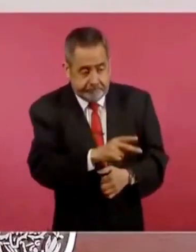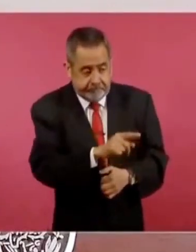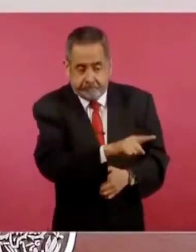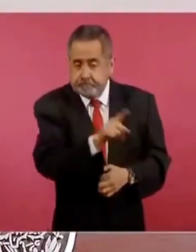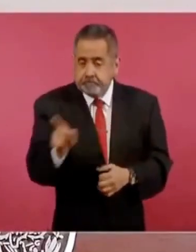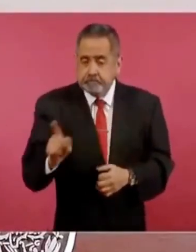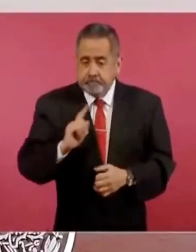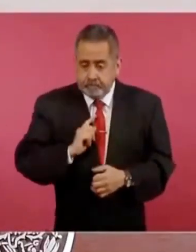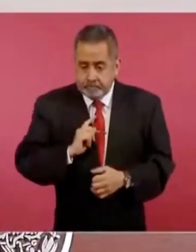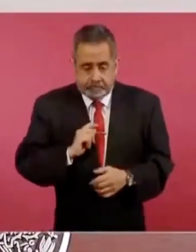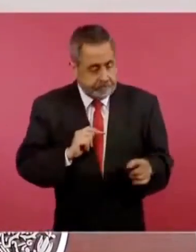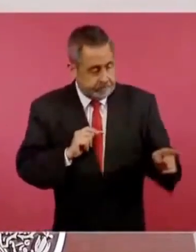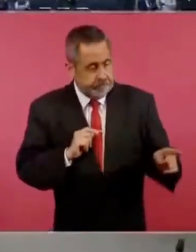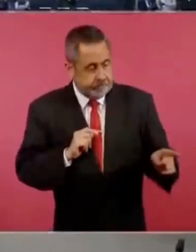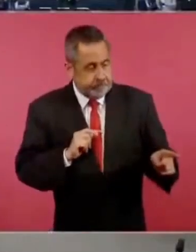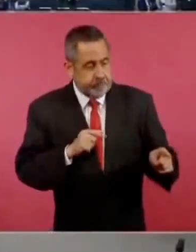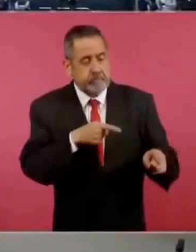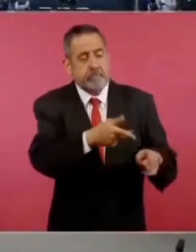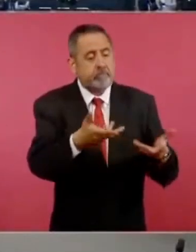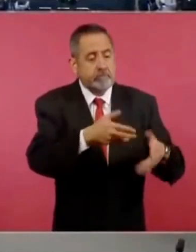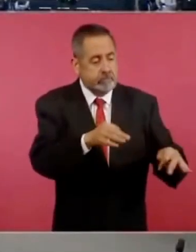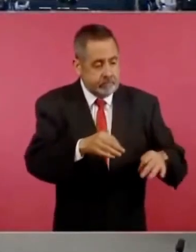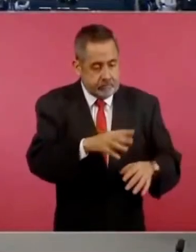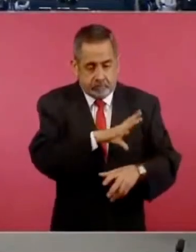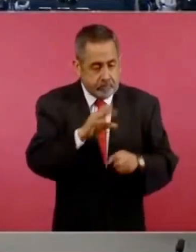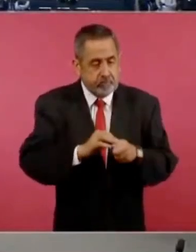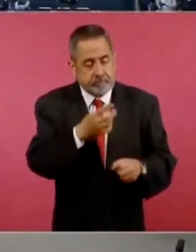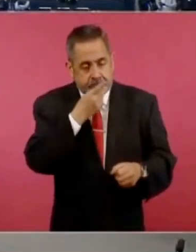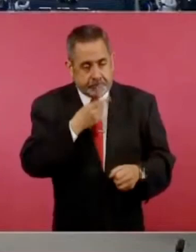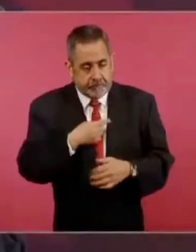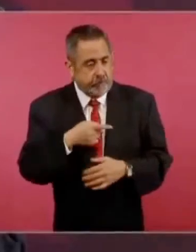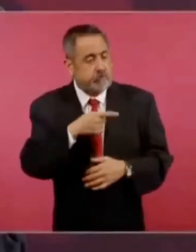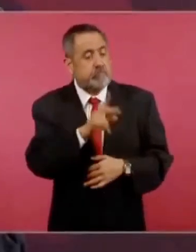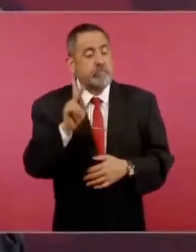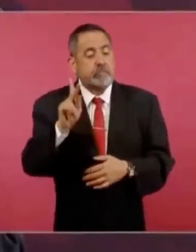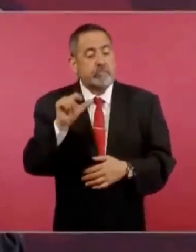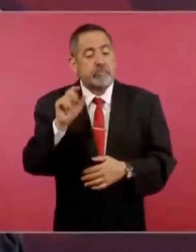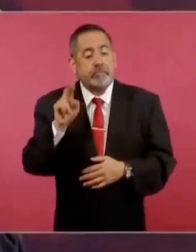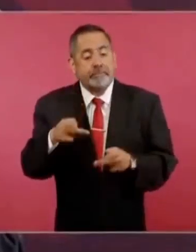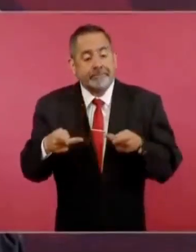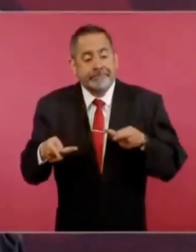de todas sus actividades, de sus planes.